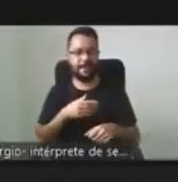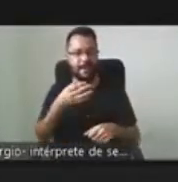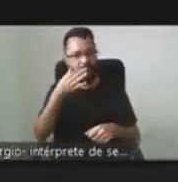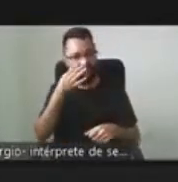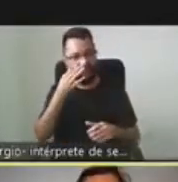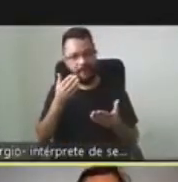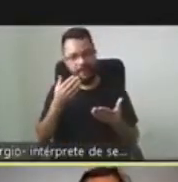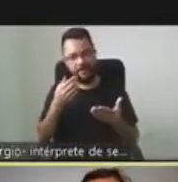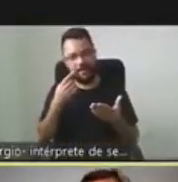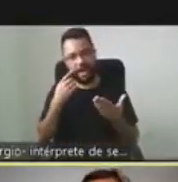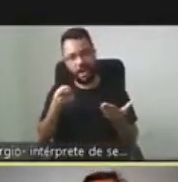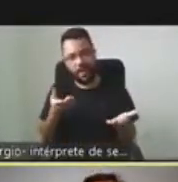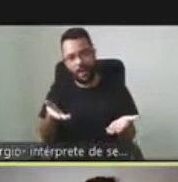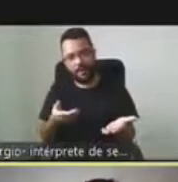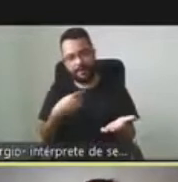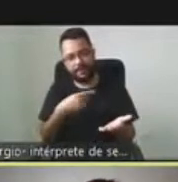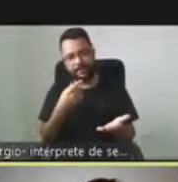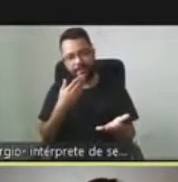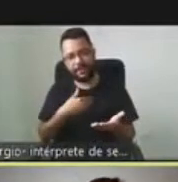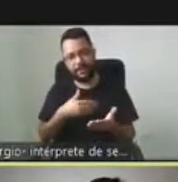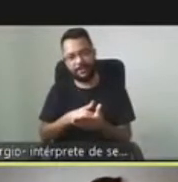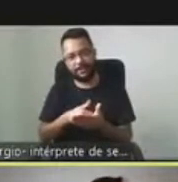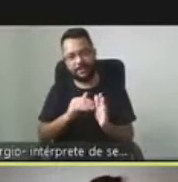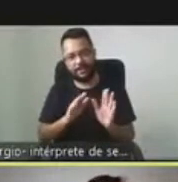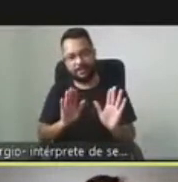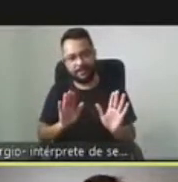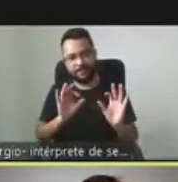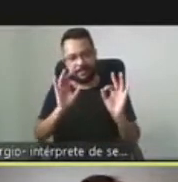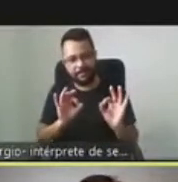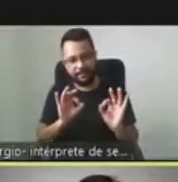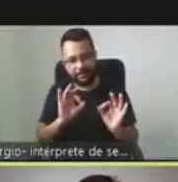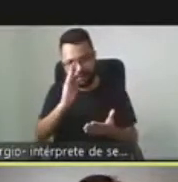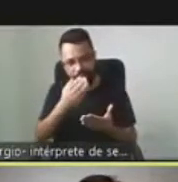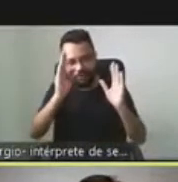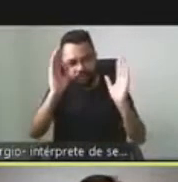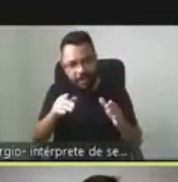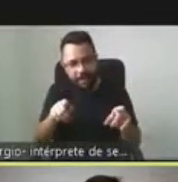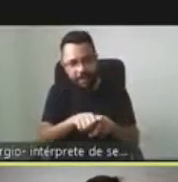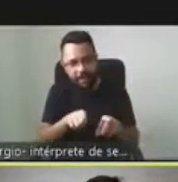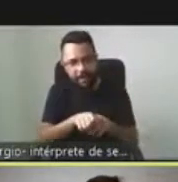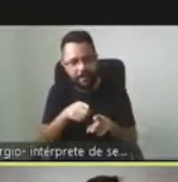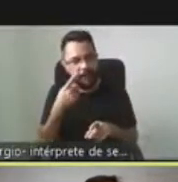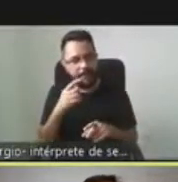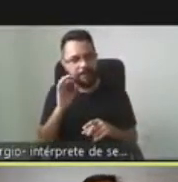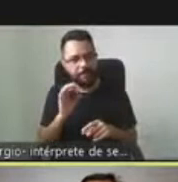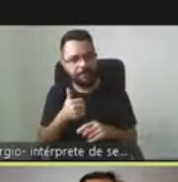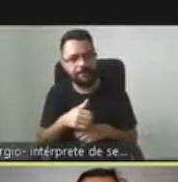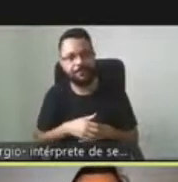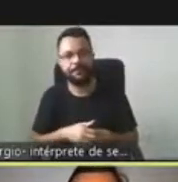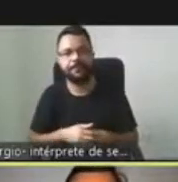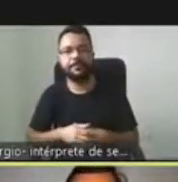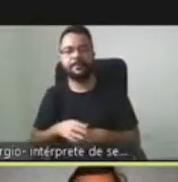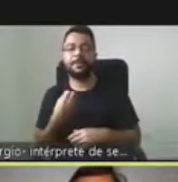acuerdo de la contraseña. Ahora sí, creo que ya están viendo mi pantalla. Bueno,